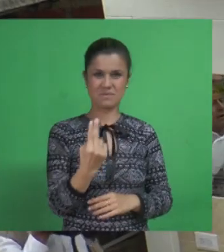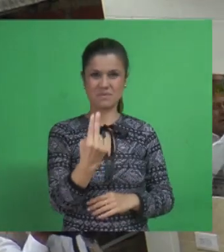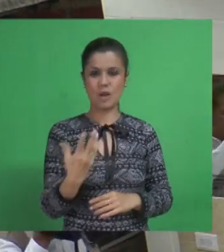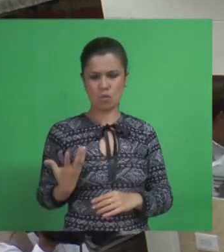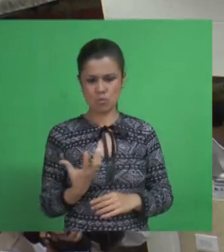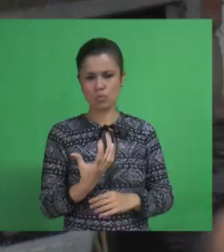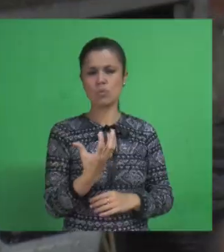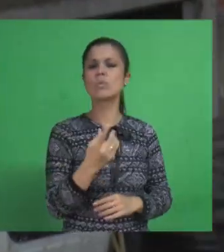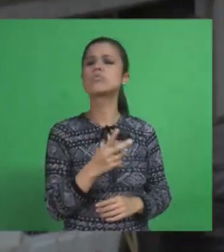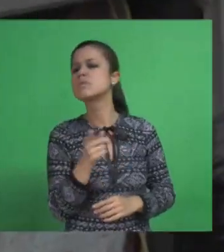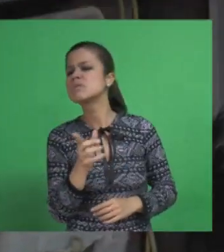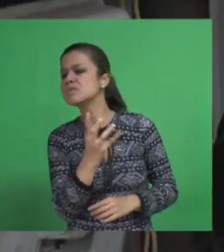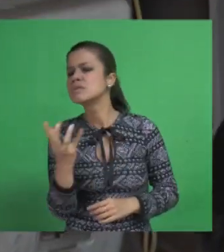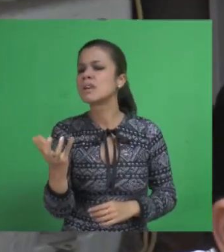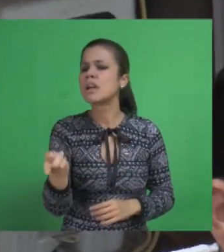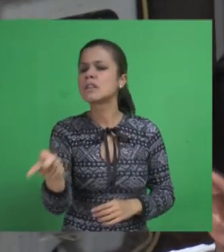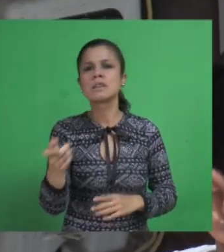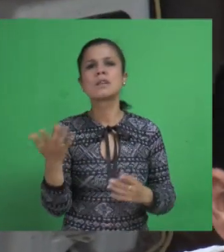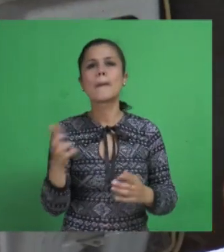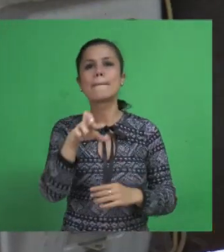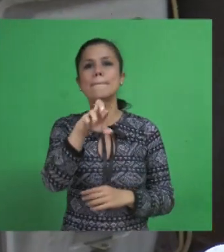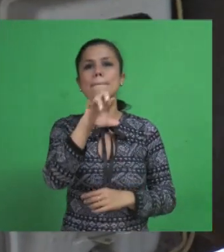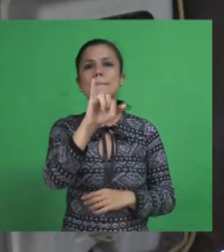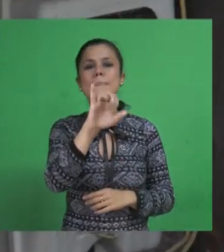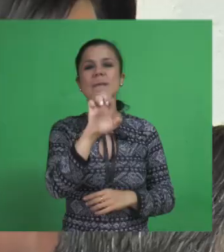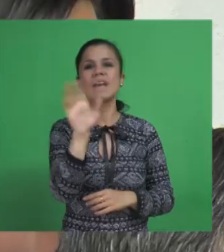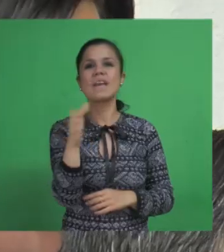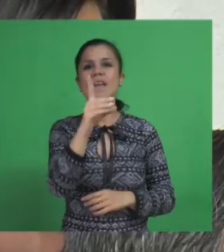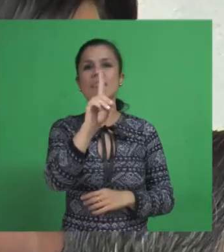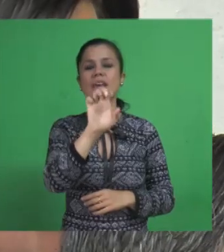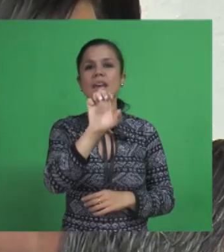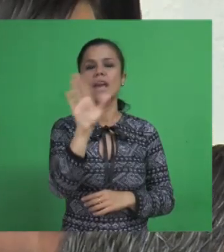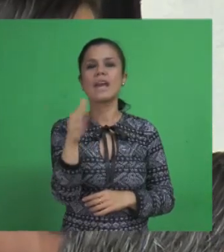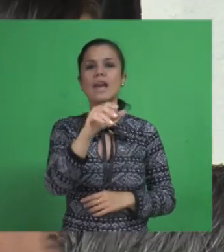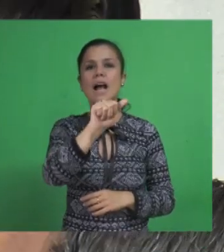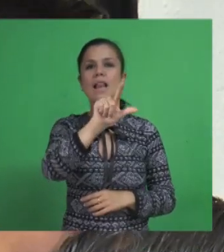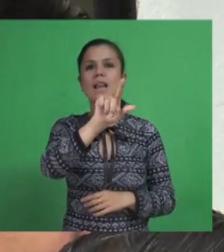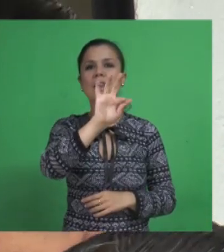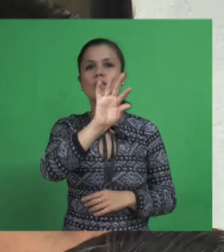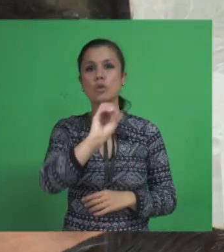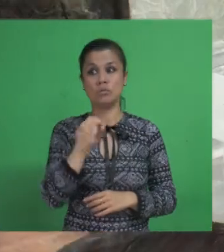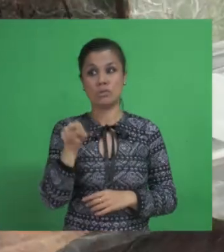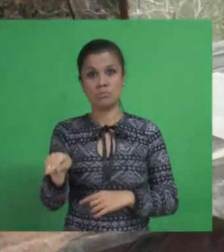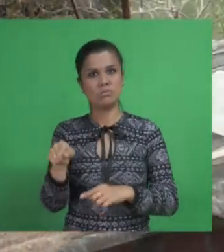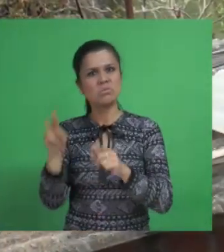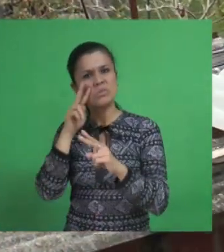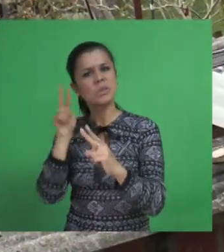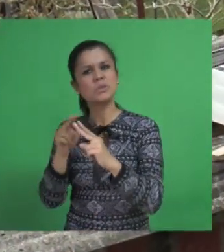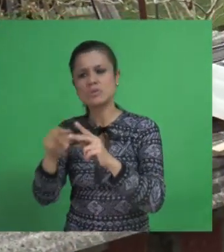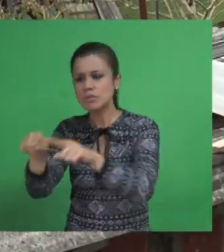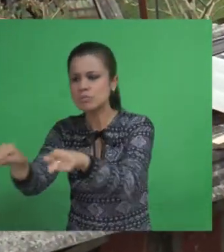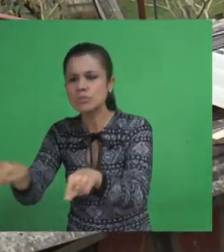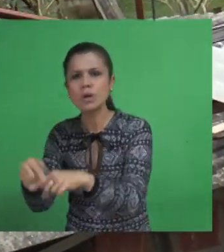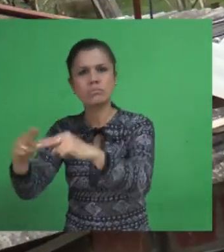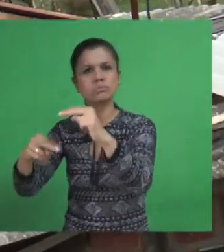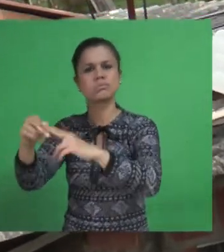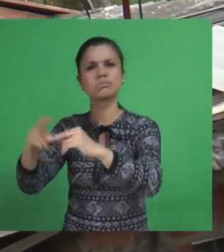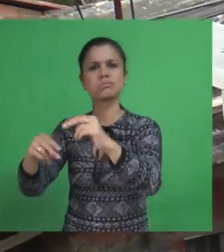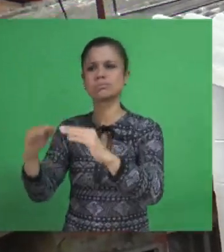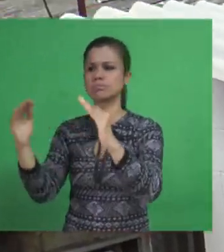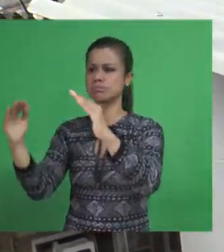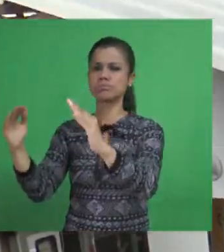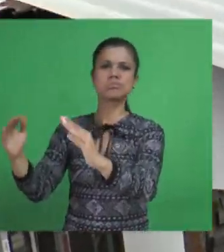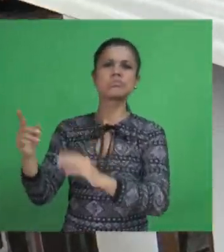desplazó hasta el sector de Piede Alto para conocer una de las 35 unidades sanitarias. Este proyecto se ejecutó en diferentes sectores del